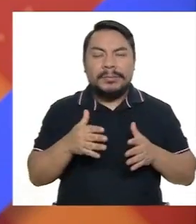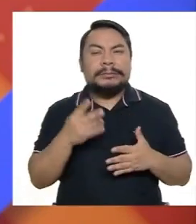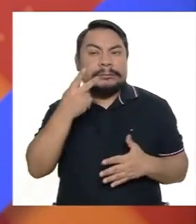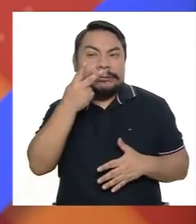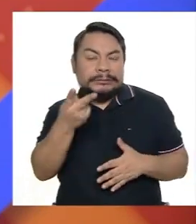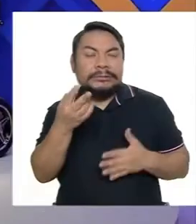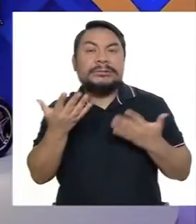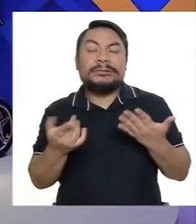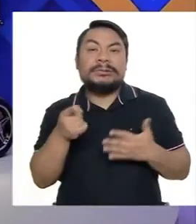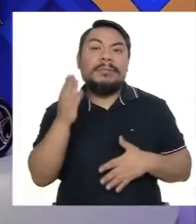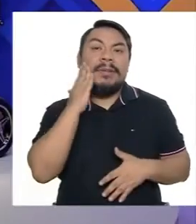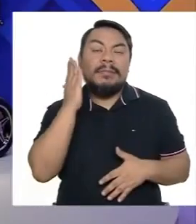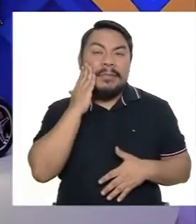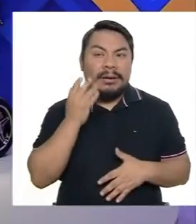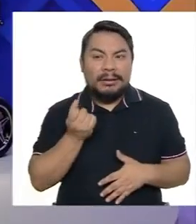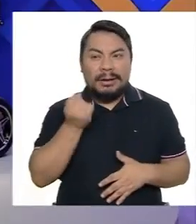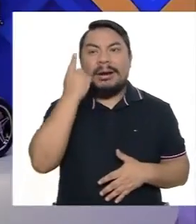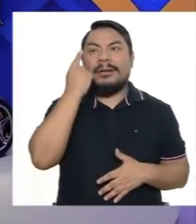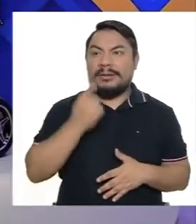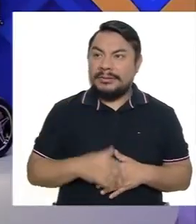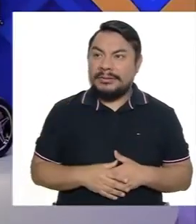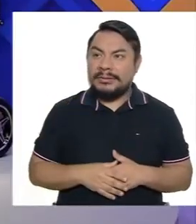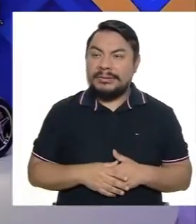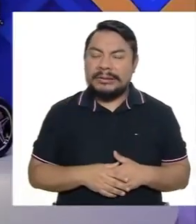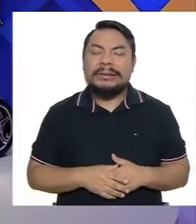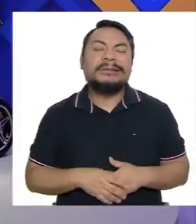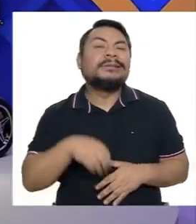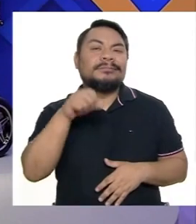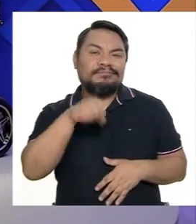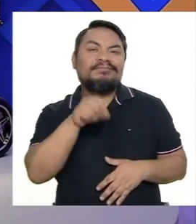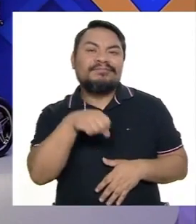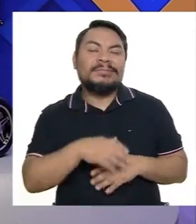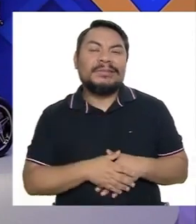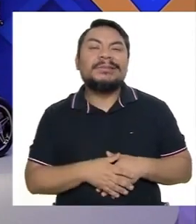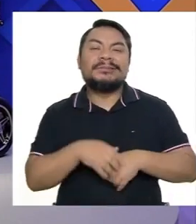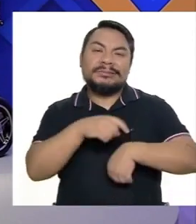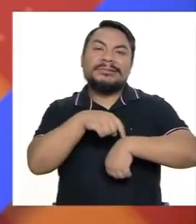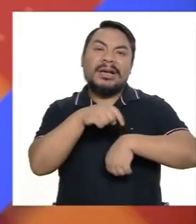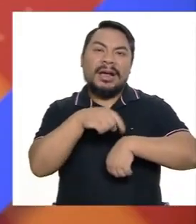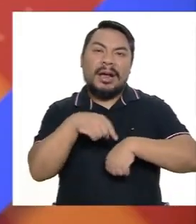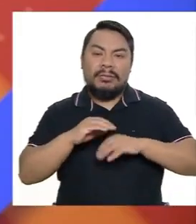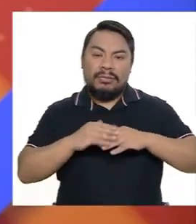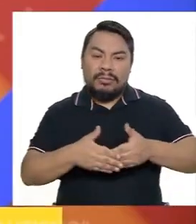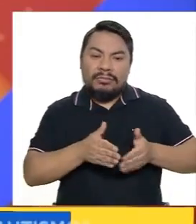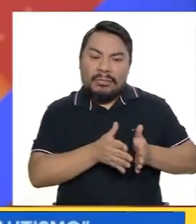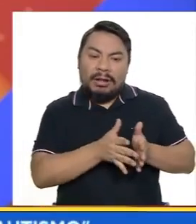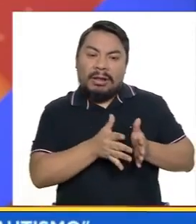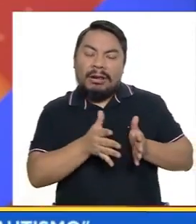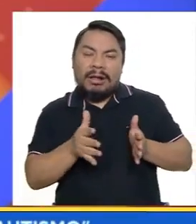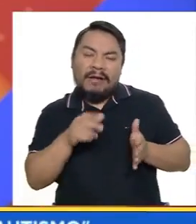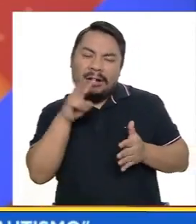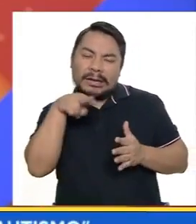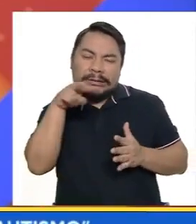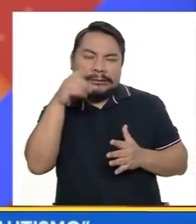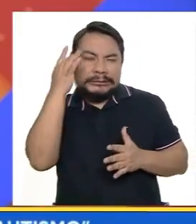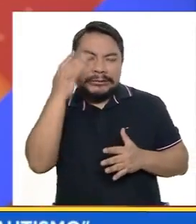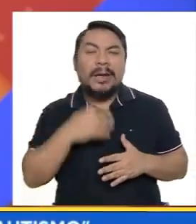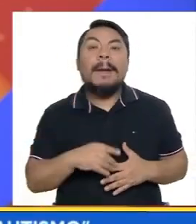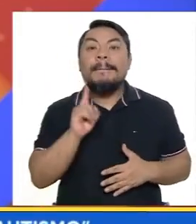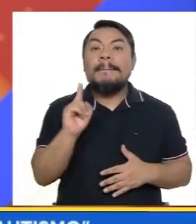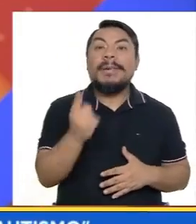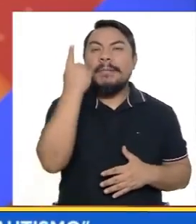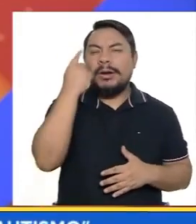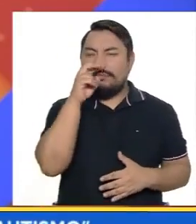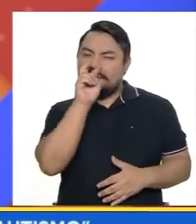justamente la mamá comience a darse cuenta. Digamos que sí, se hace largo, sin embargo, los primeros que notan esta